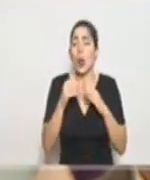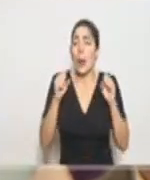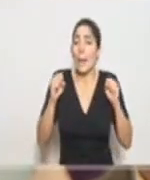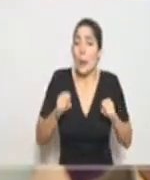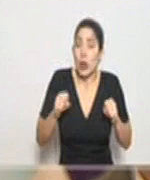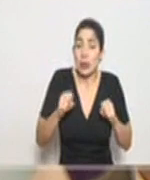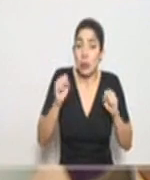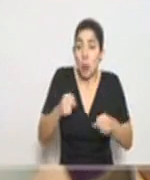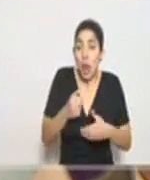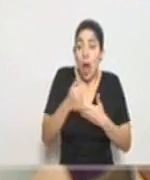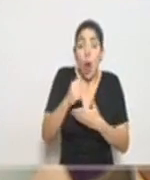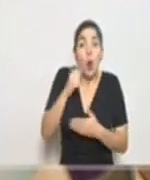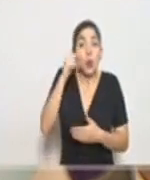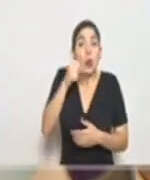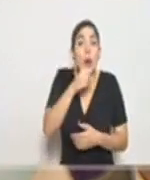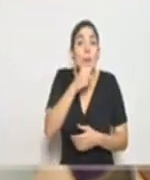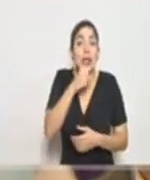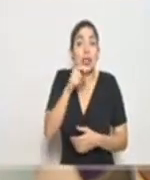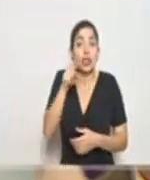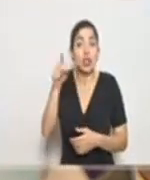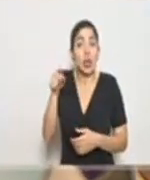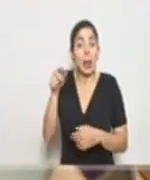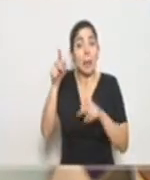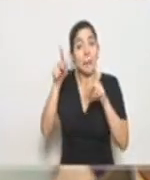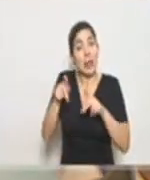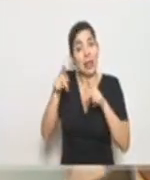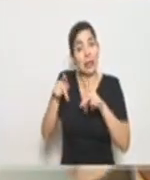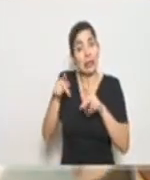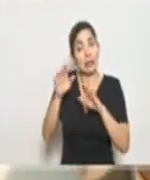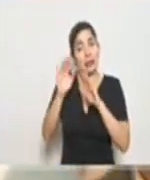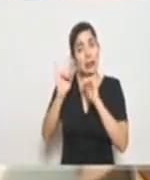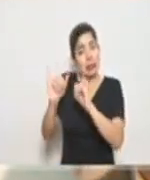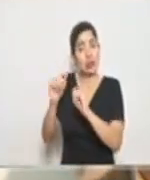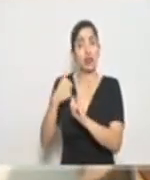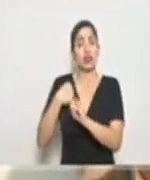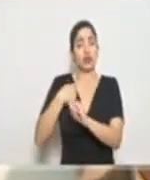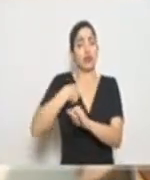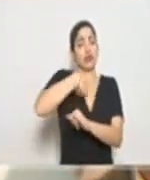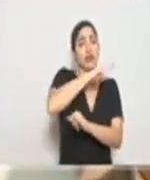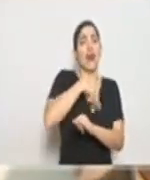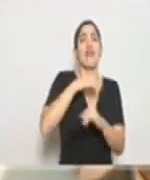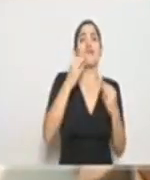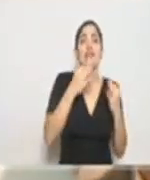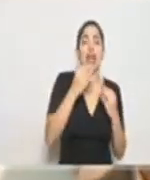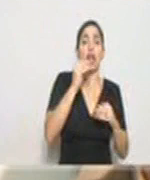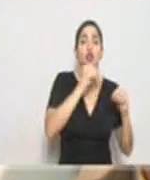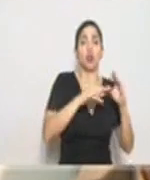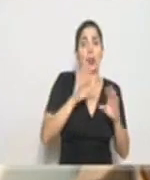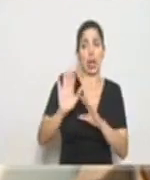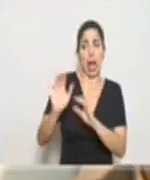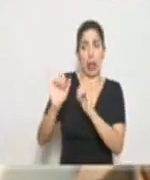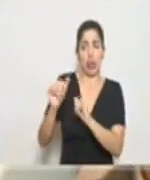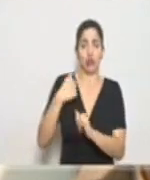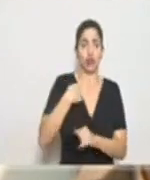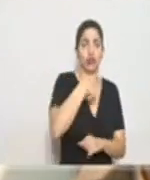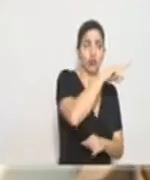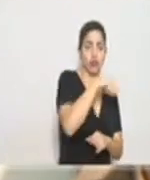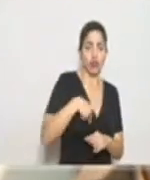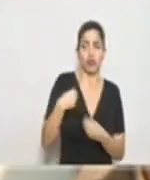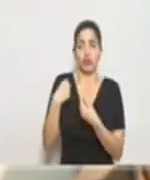si podemos ayudar a adultos mayores a que hayan personas que puedan ir a la feria al agricultor, al supermercado, hacerle ciertas